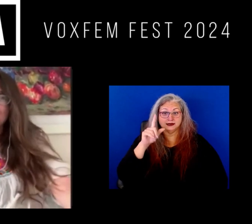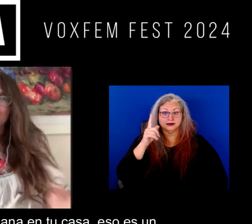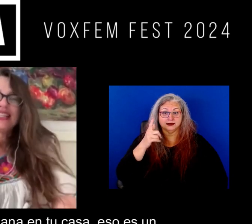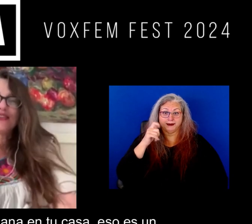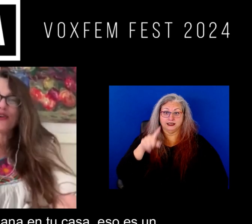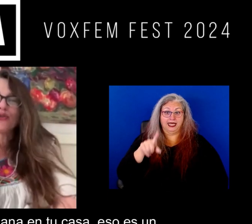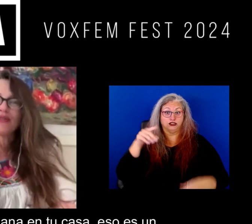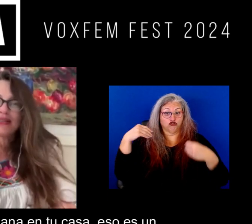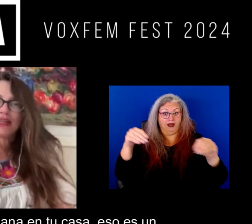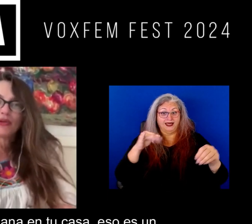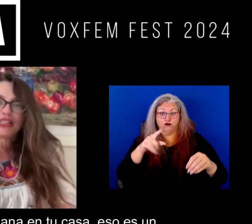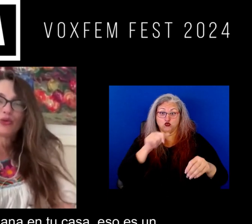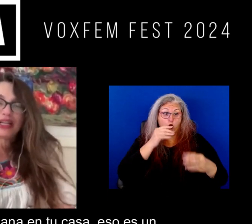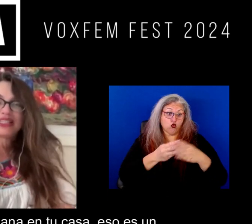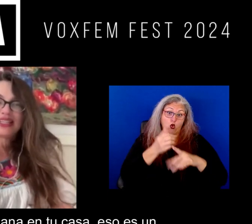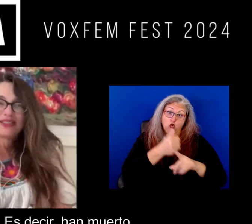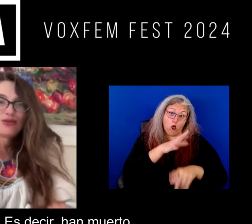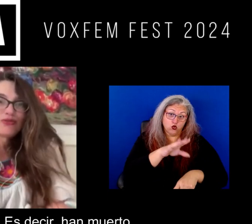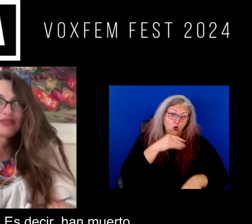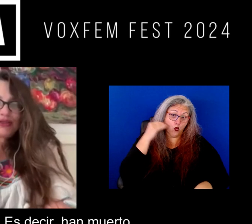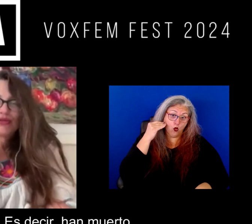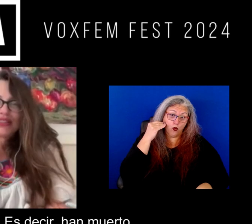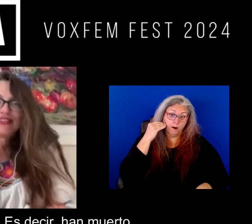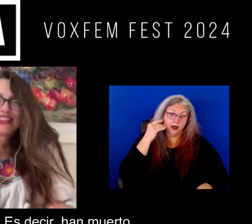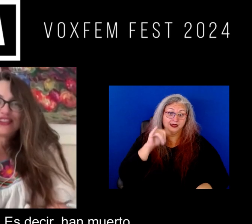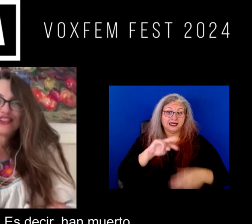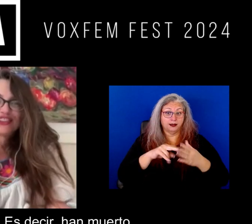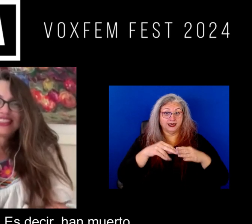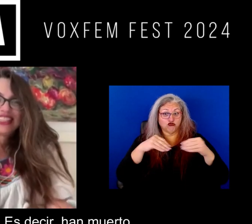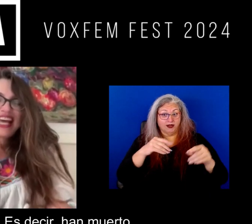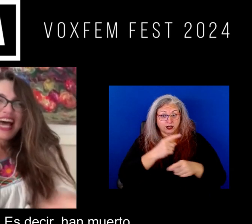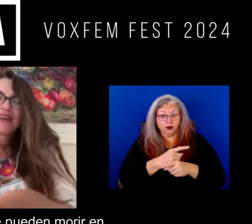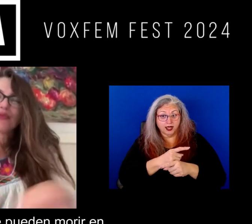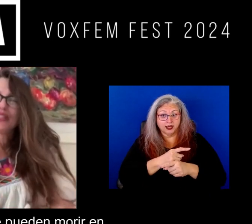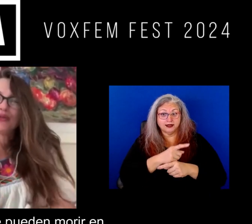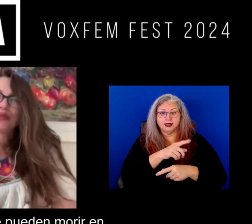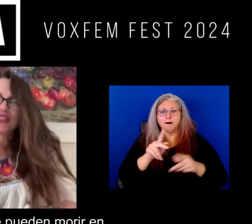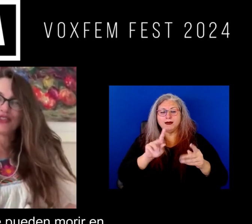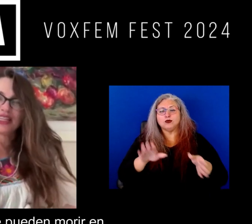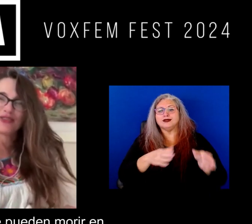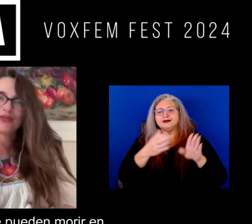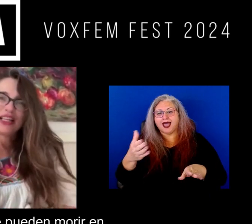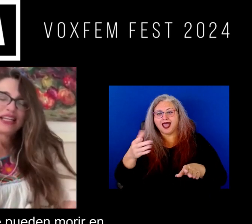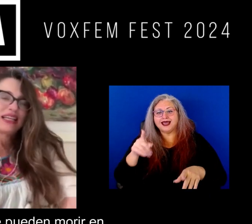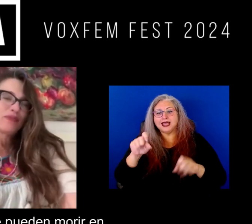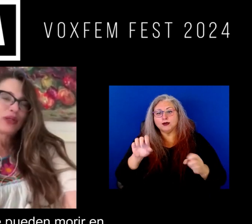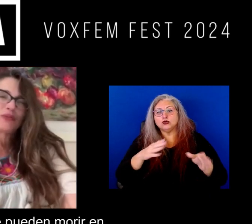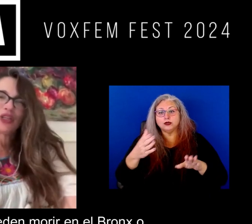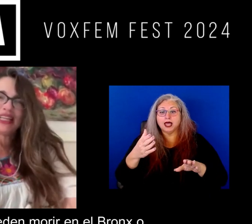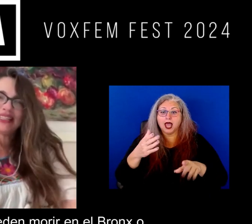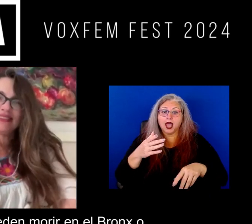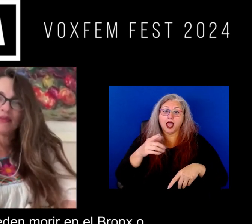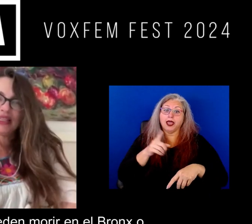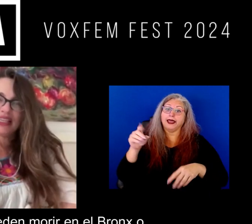es un tráfico si no cultivas la marihuana en tu casa eso es un tráfico ¿no? es decir han muerto personas ¿no? que